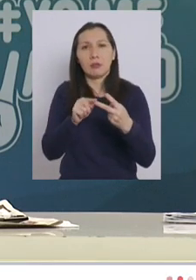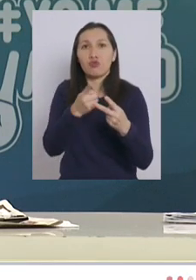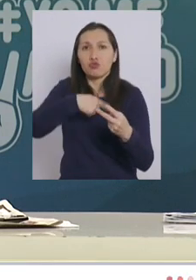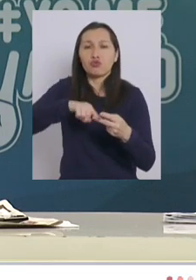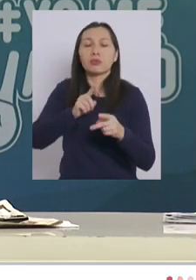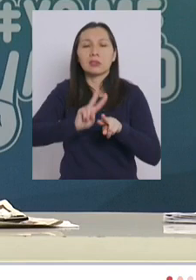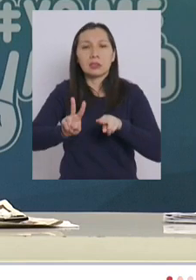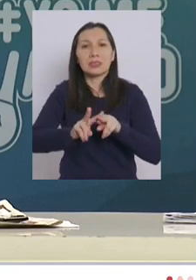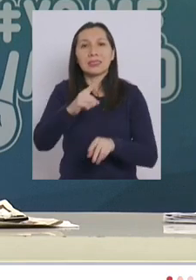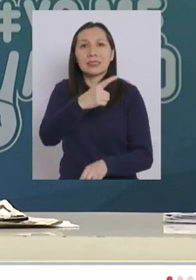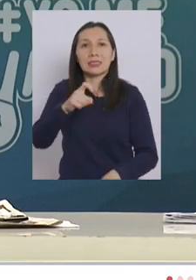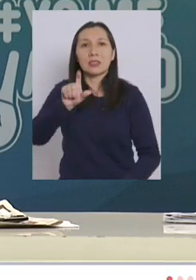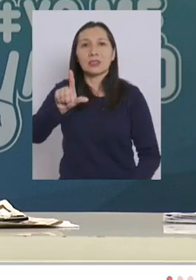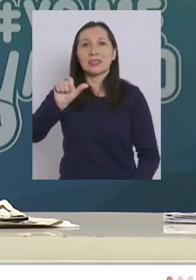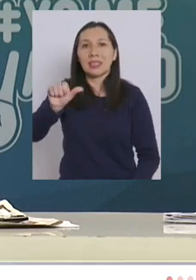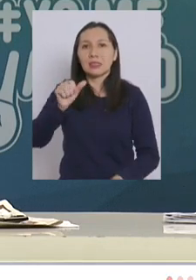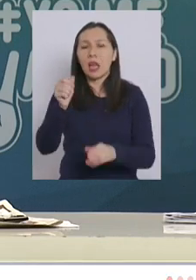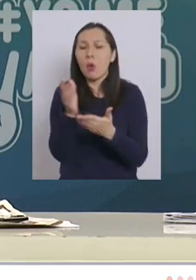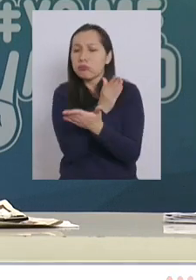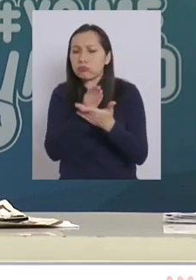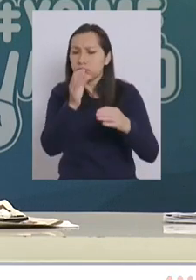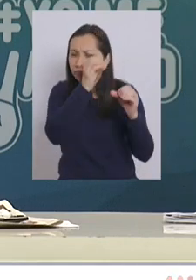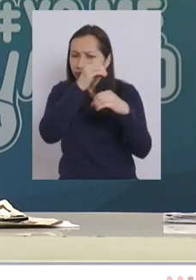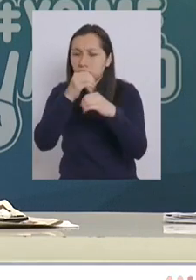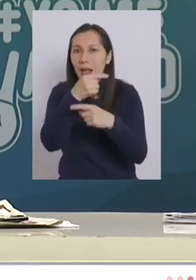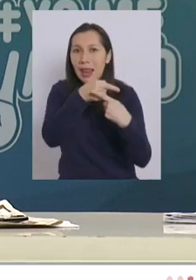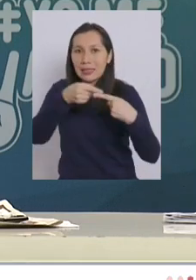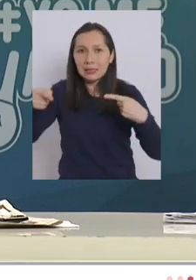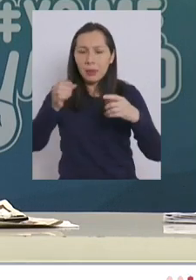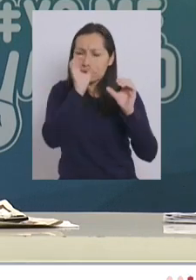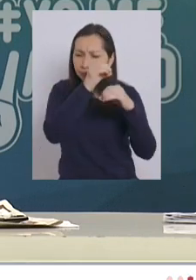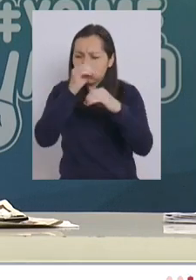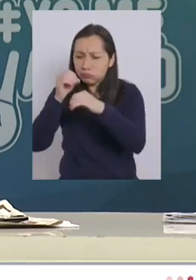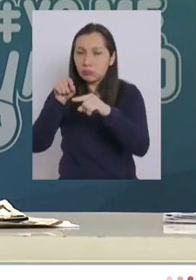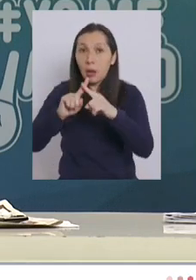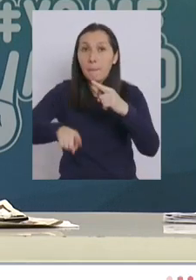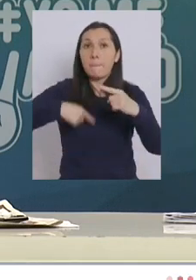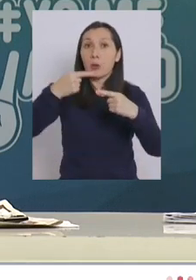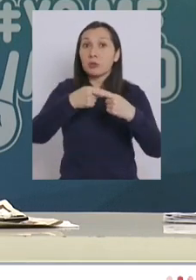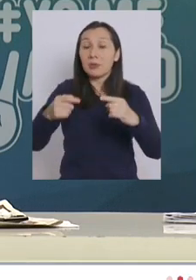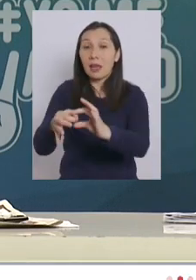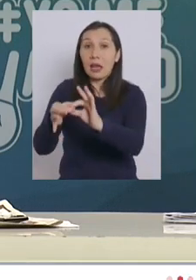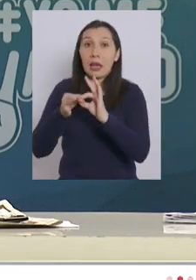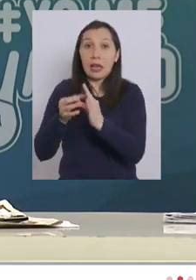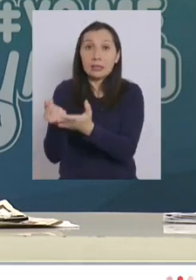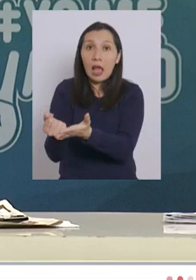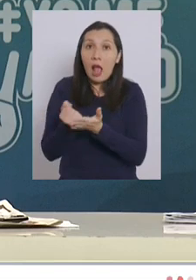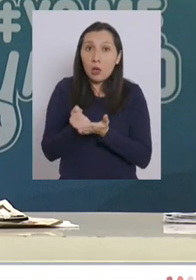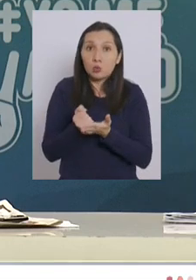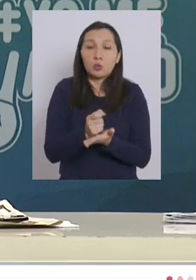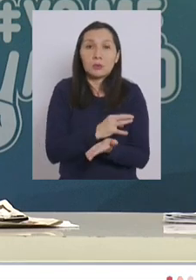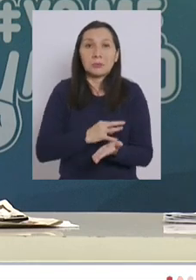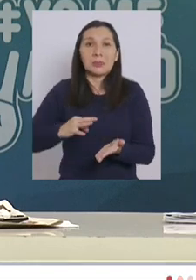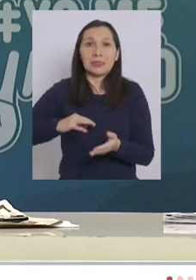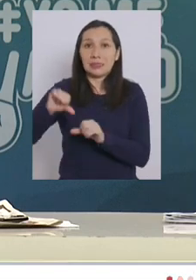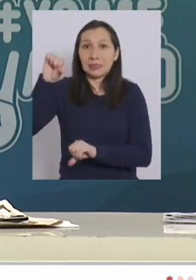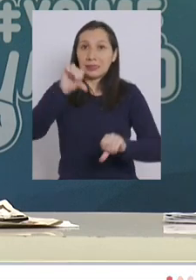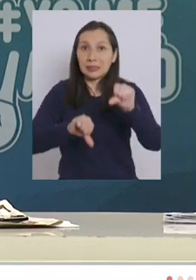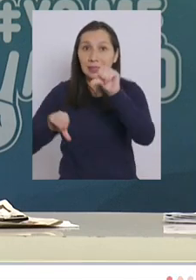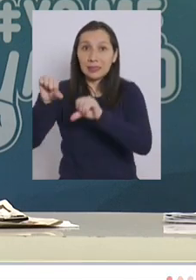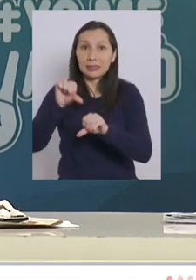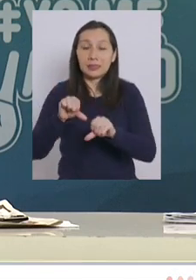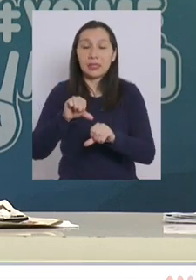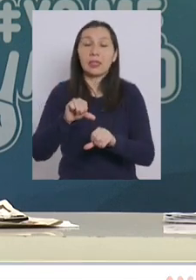176 secuenciaciones a la semana para la próxima semana gracias a la colaboración del Ministro de Ciencias